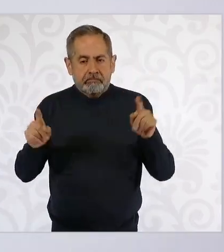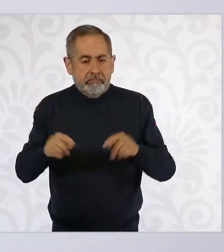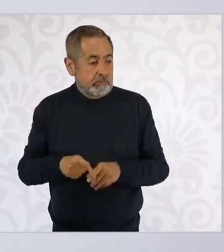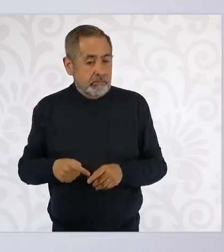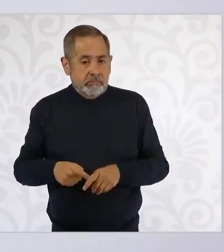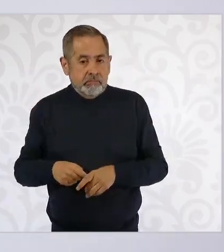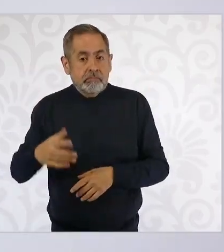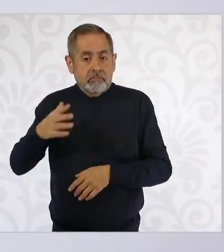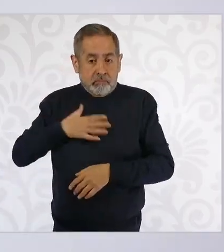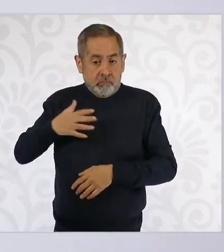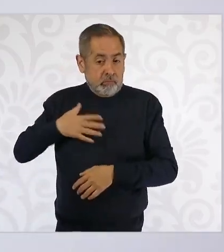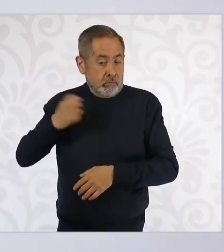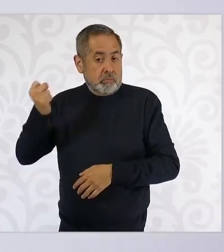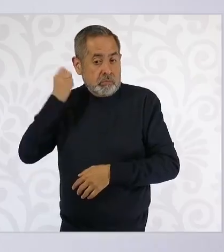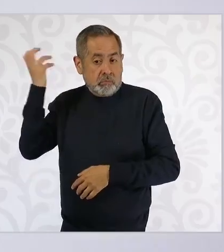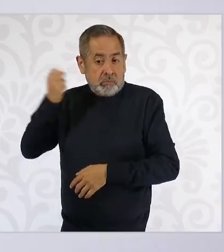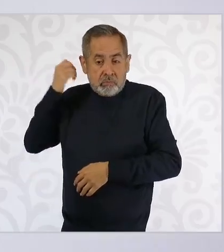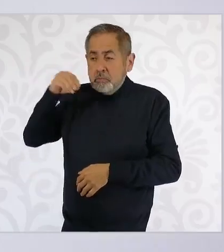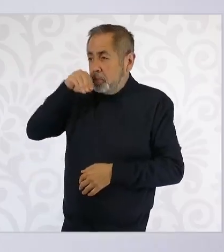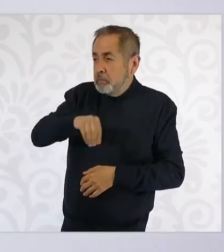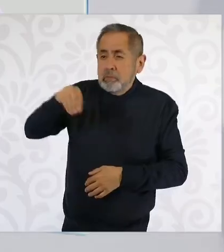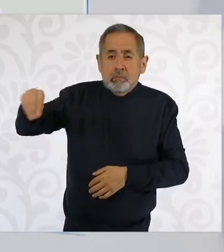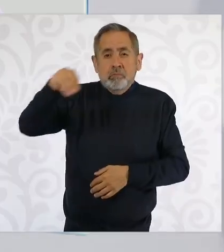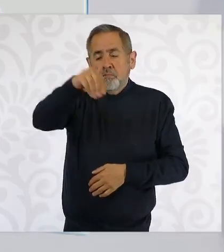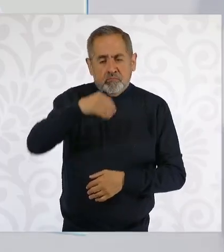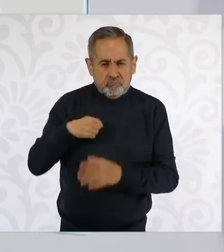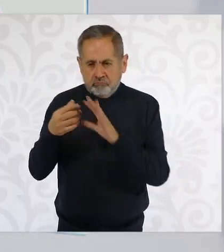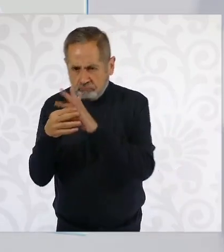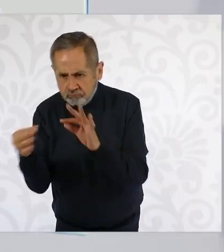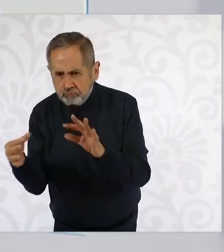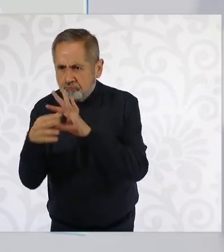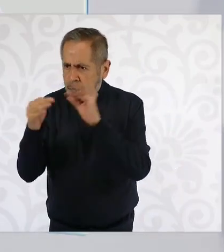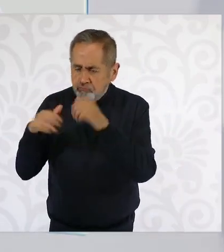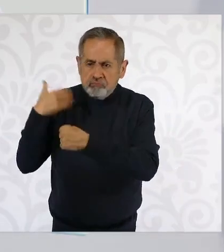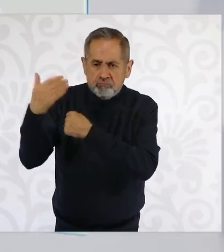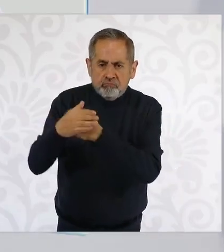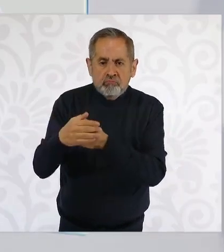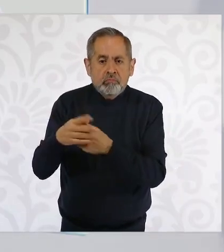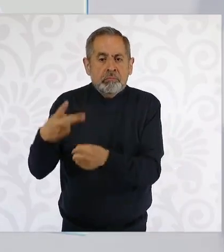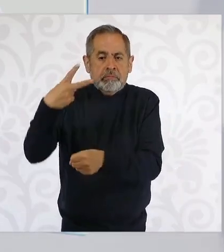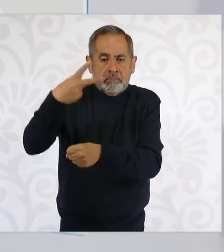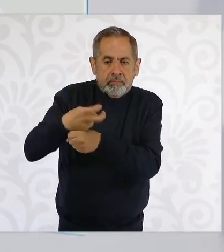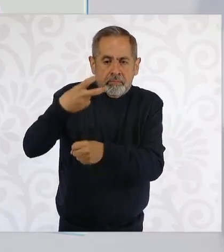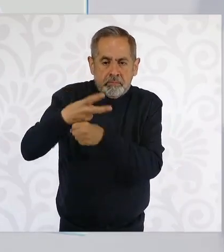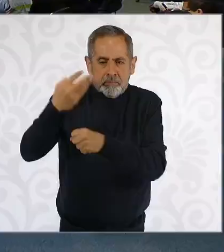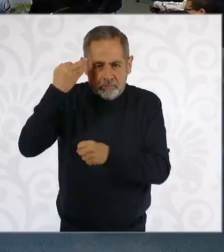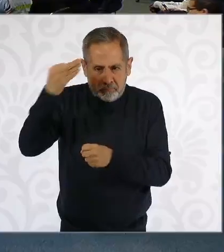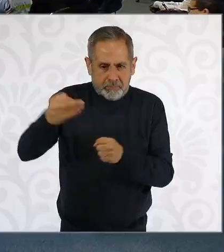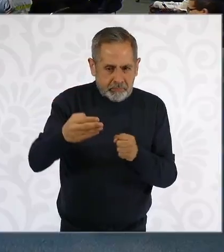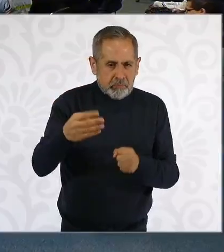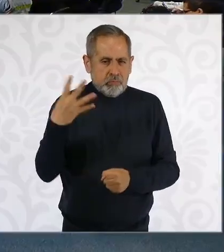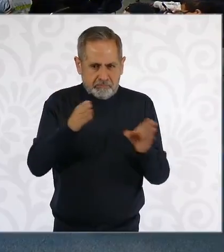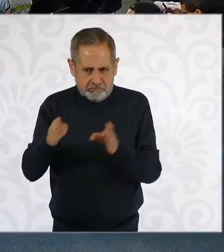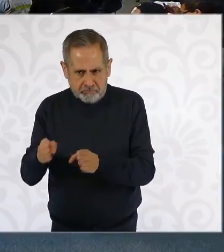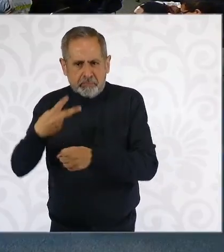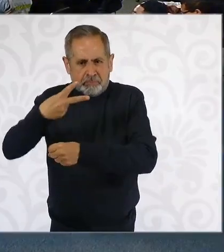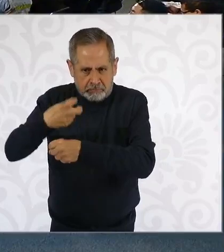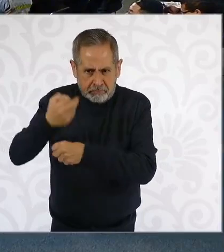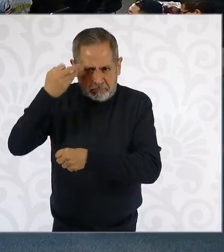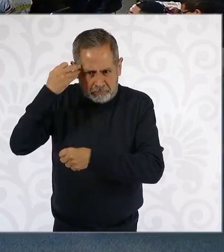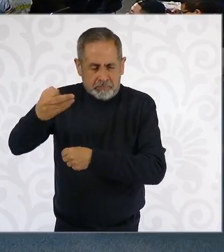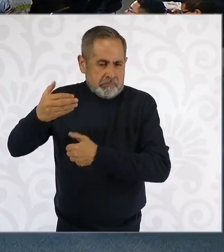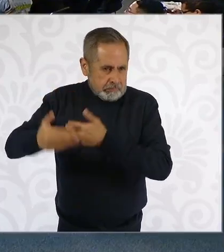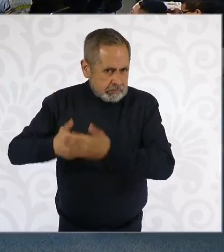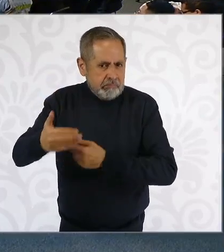toda mi campaña hablé de que estamos por construir el segundo piso de la cuarta transformación, que